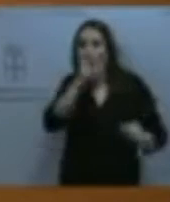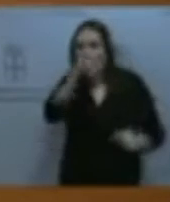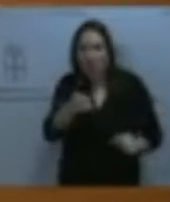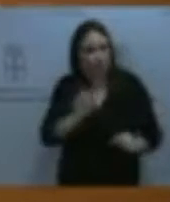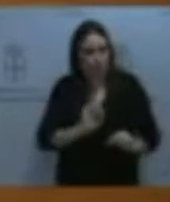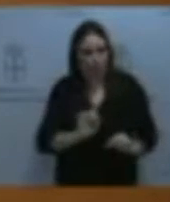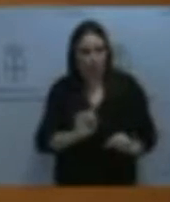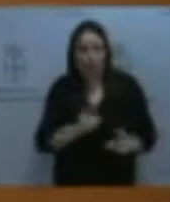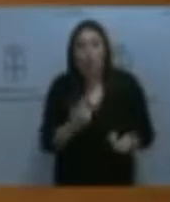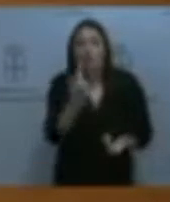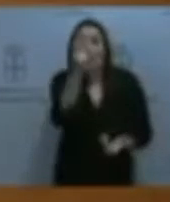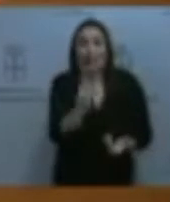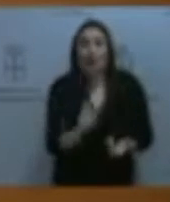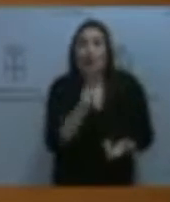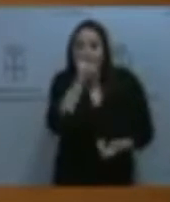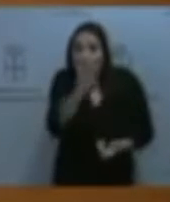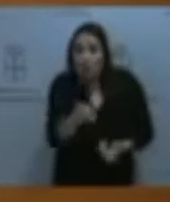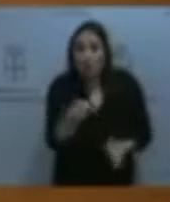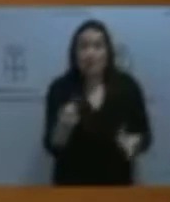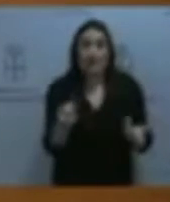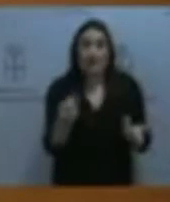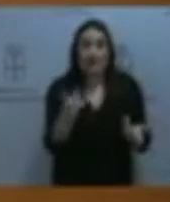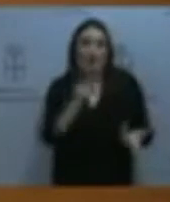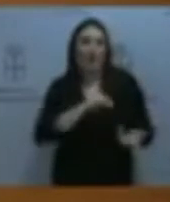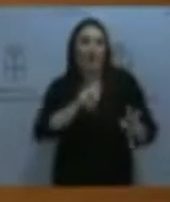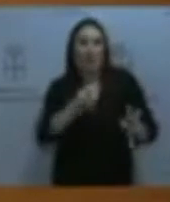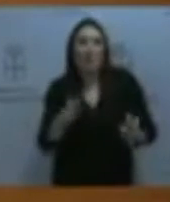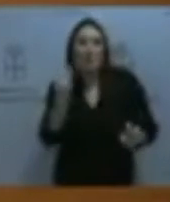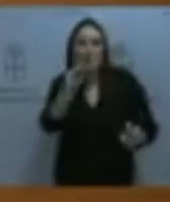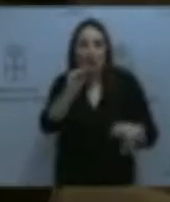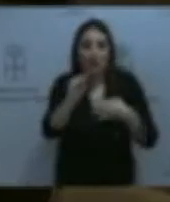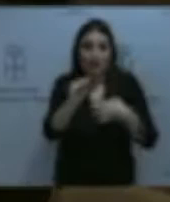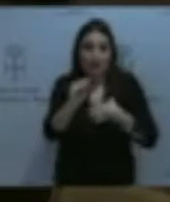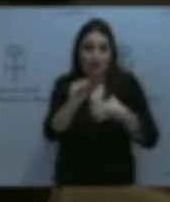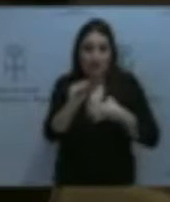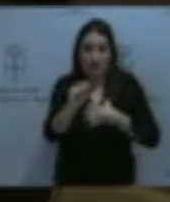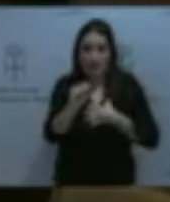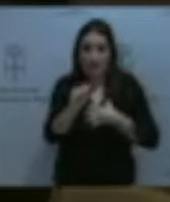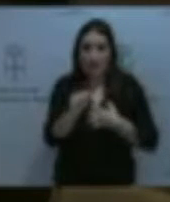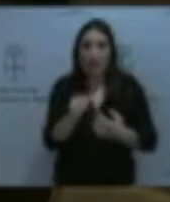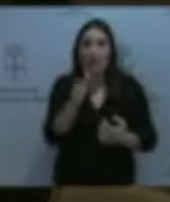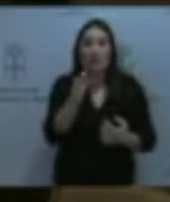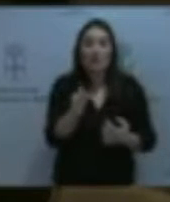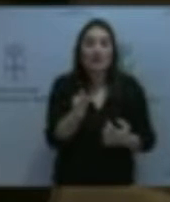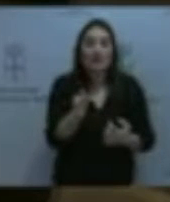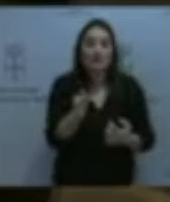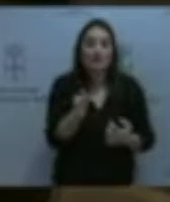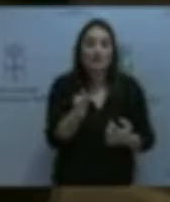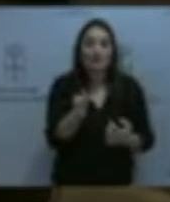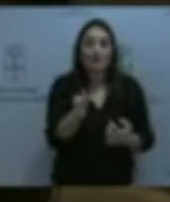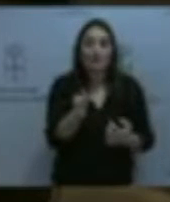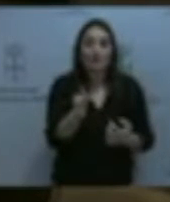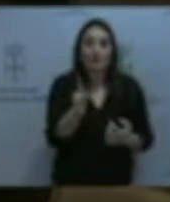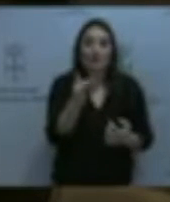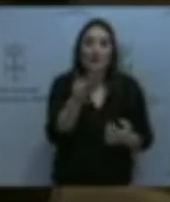con lo cual, una persona durante dos años no podía incluir ni un solo mérito al tema, ni siquiera incluso, prácticamente, si